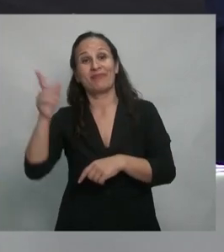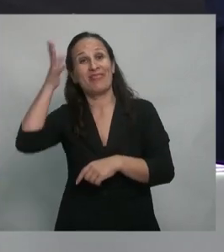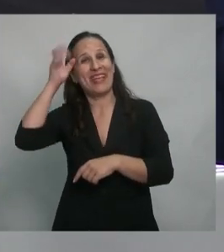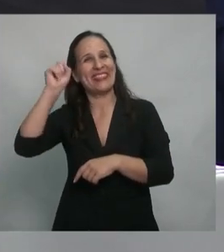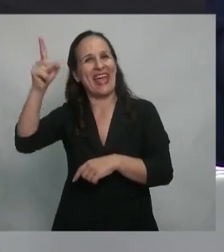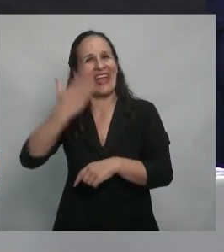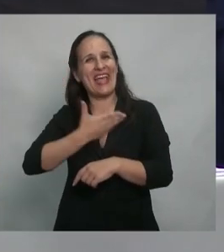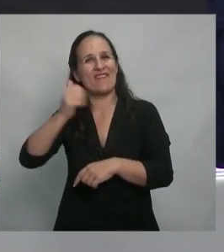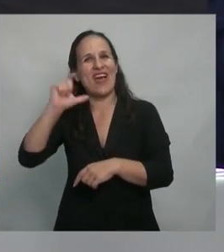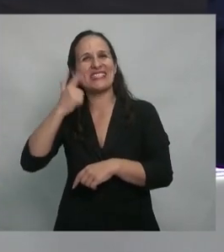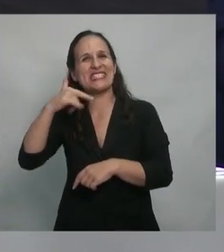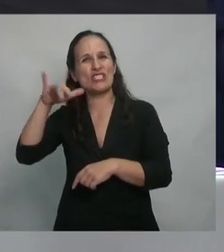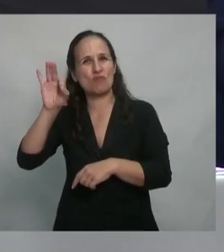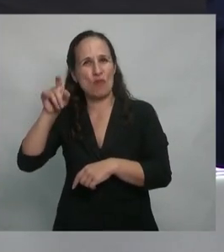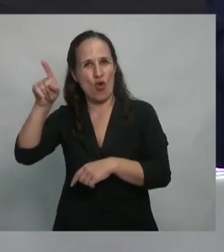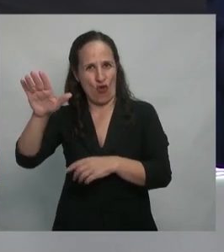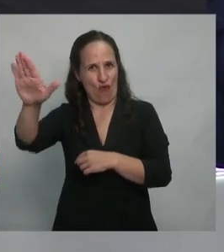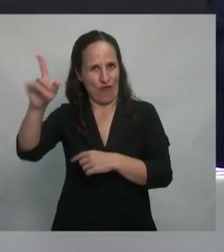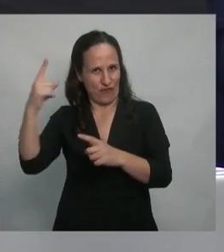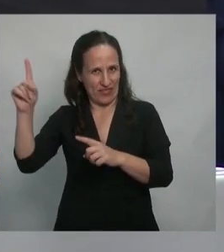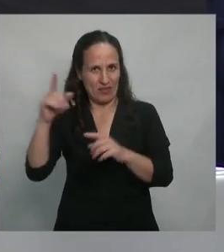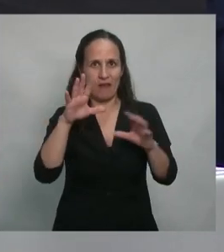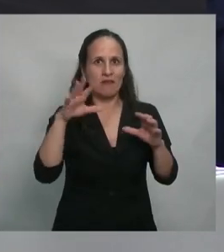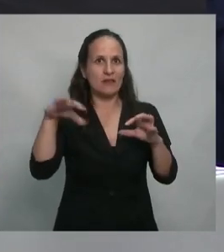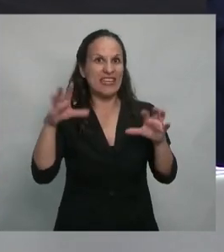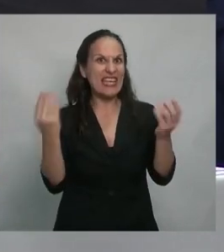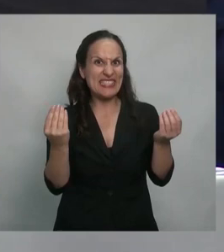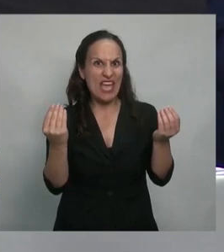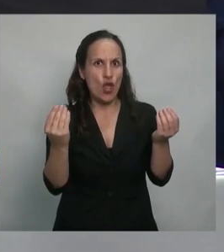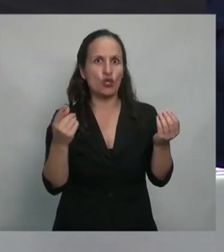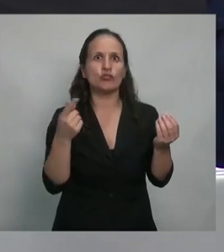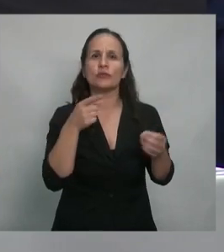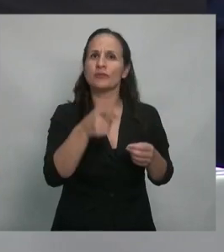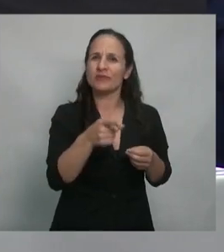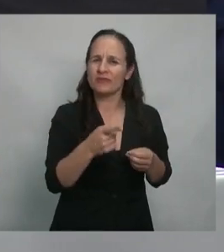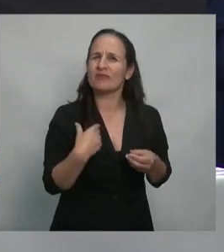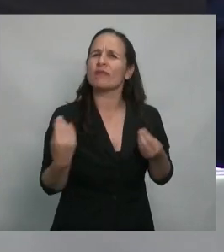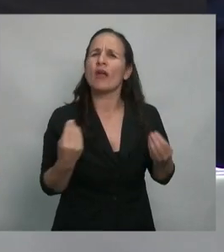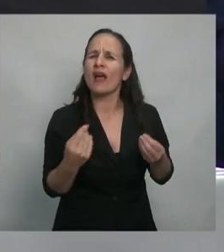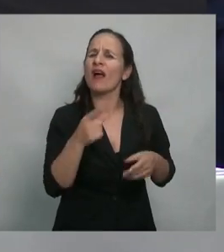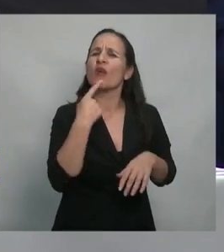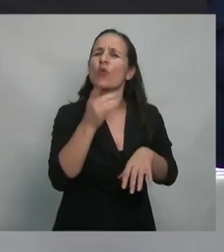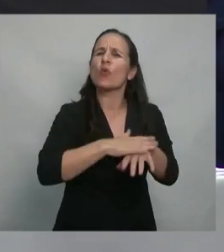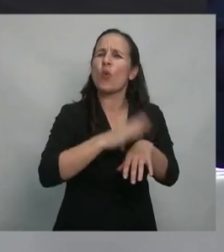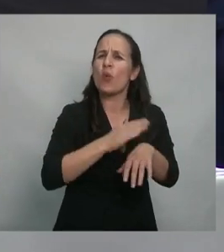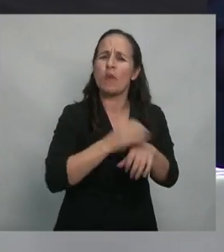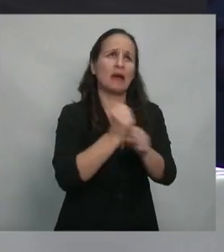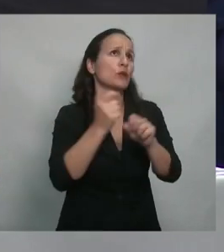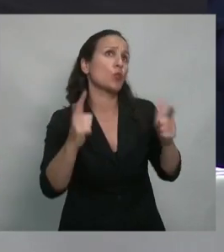Italia? ¿Qué le contaron a los alemanes? Que la culpa de que no tuvieran trabajo y de que la economía anduviera mal